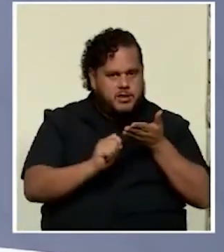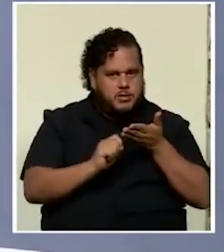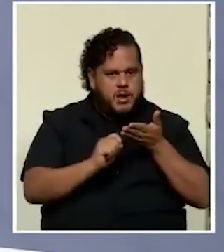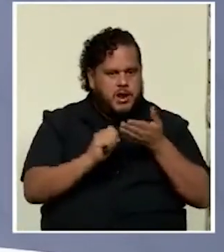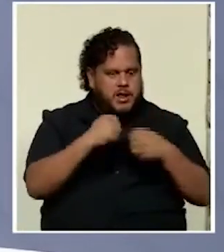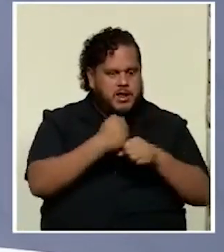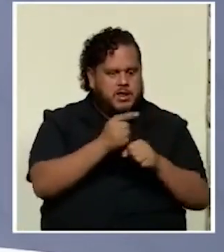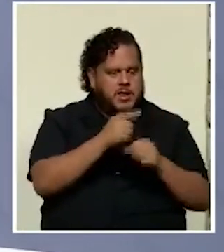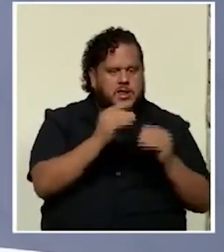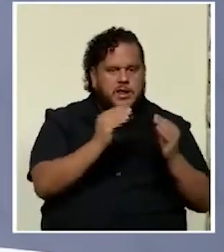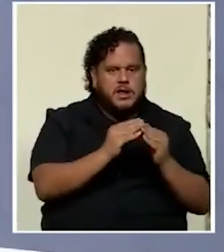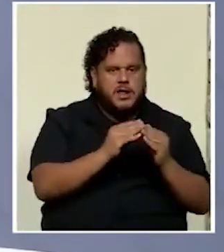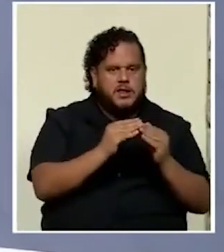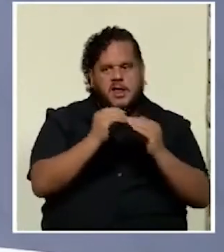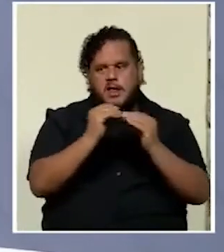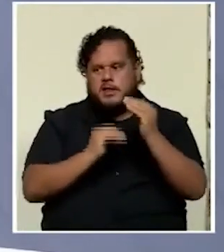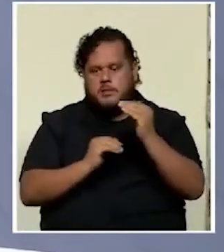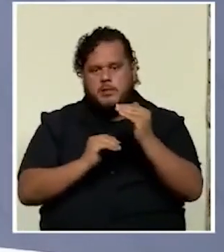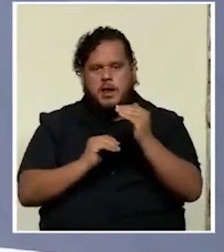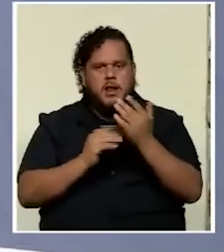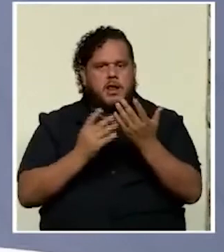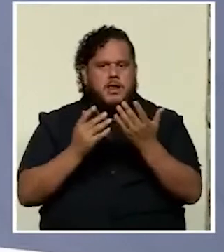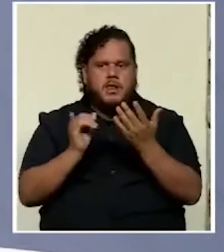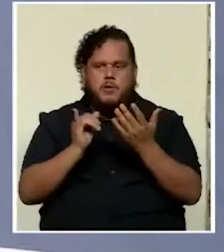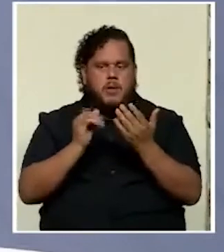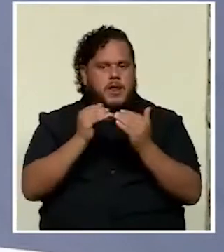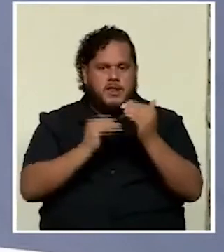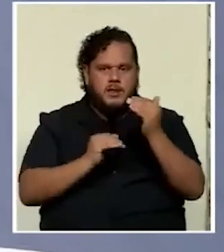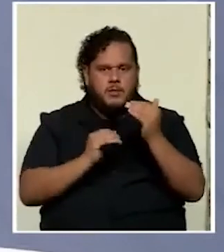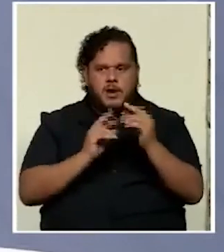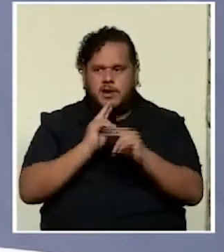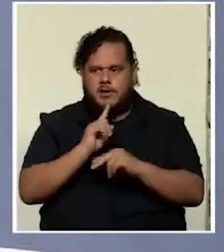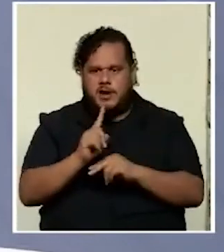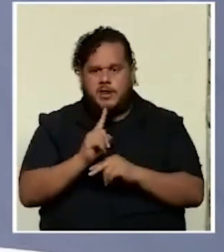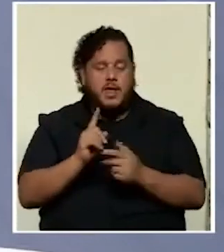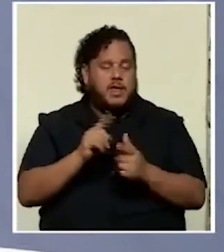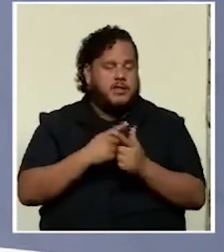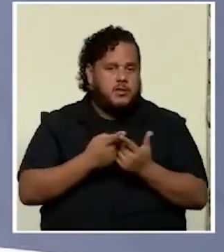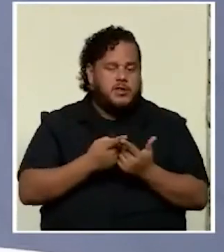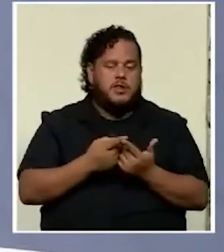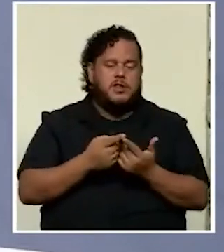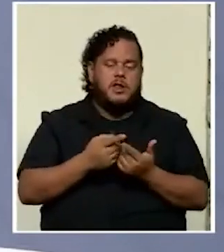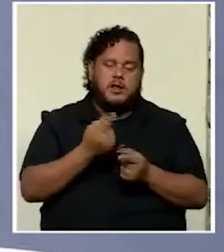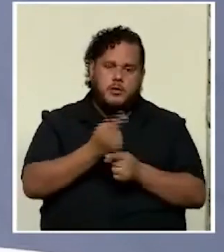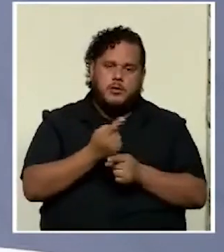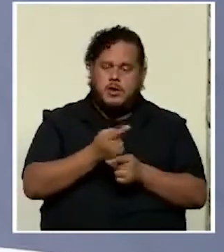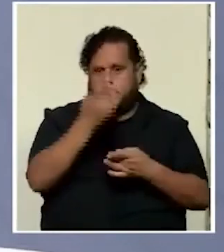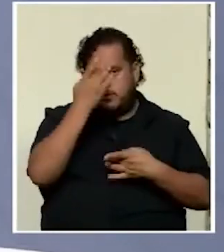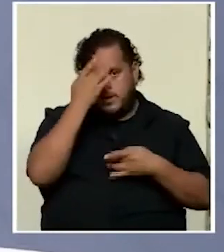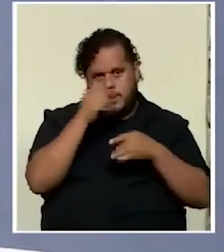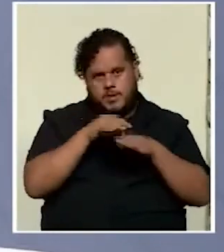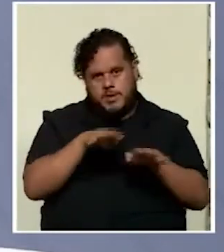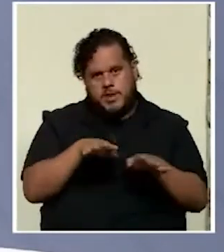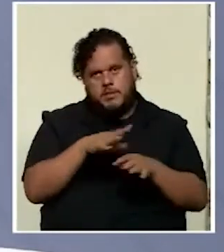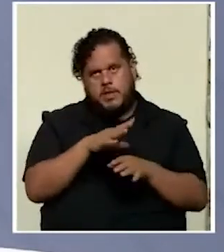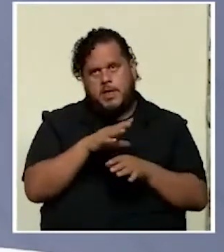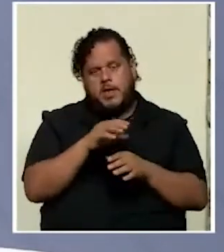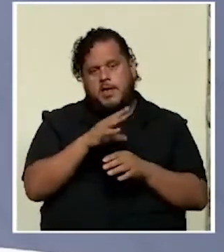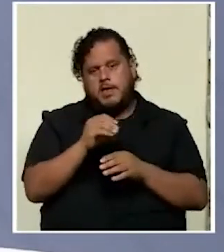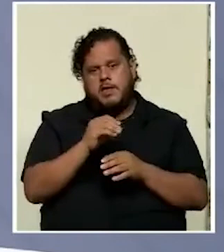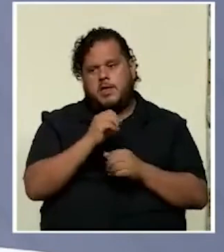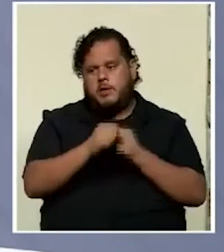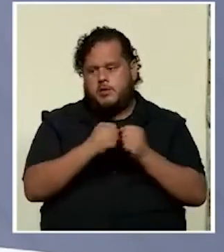casa es tan desigual como desigual es la realidad y efectivamente la pandemia y dos años